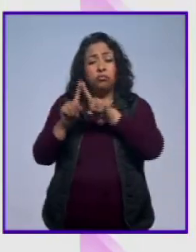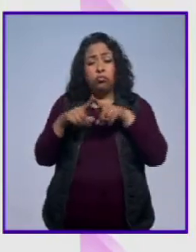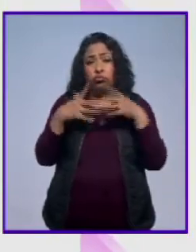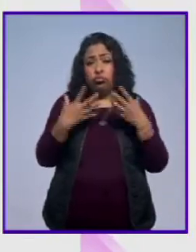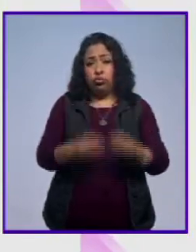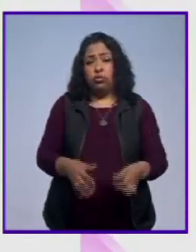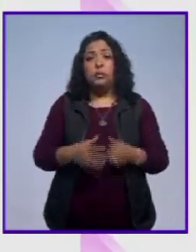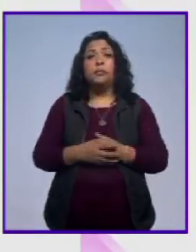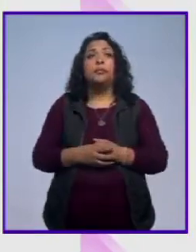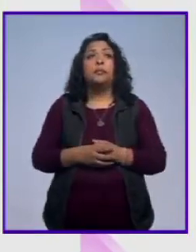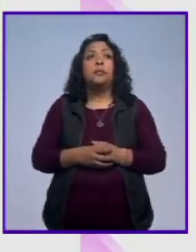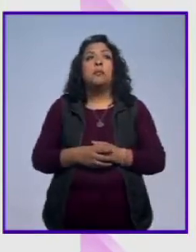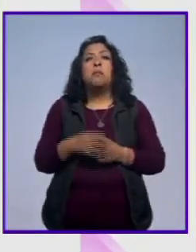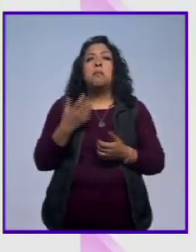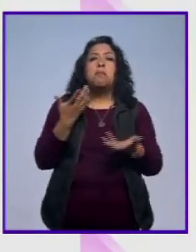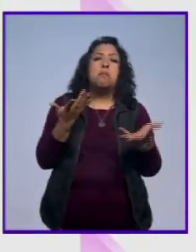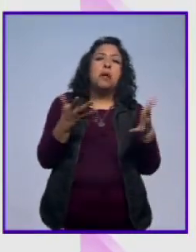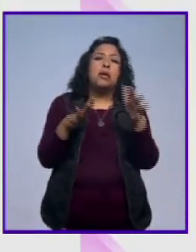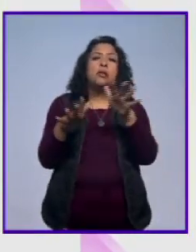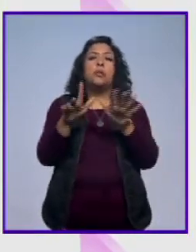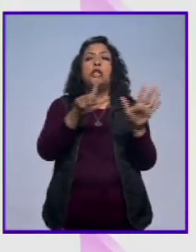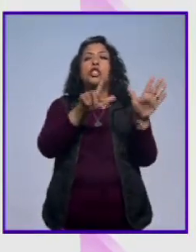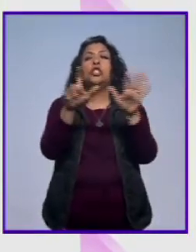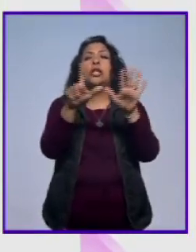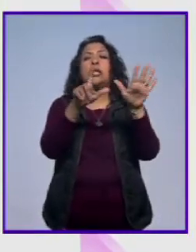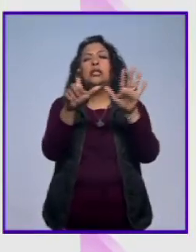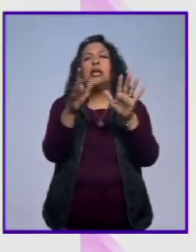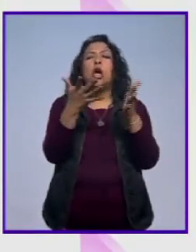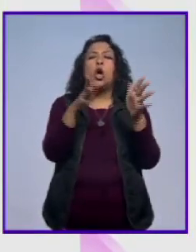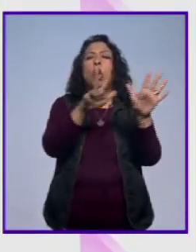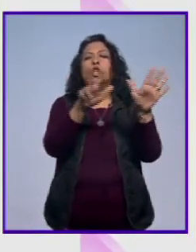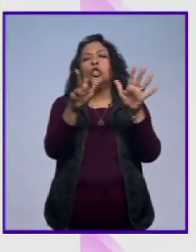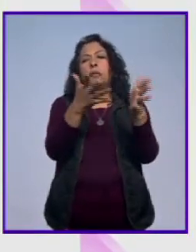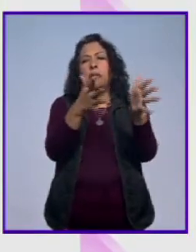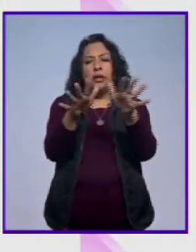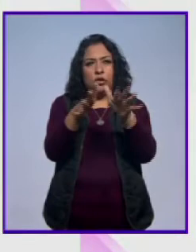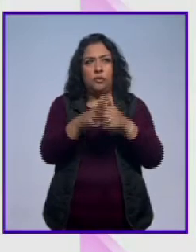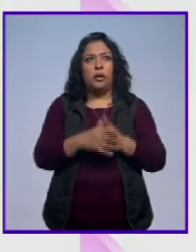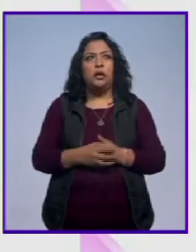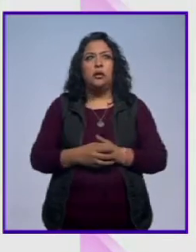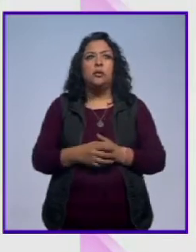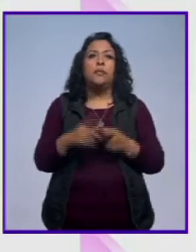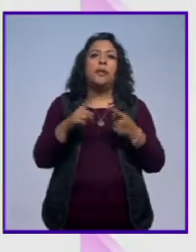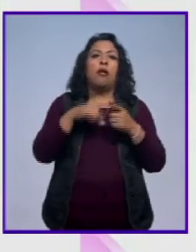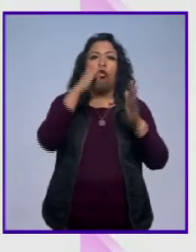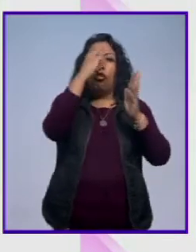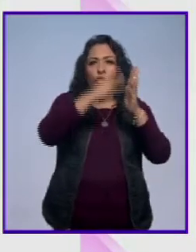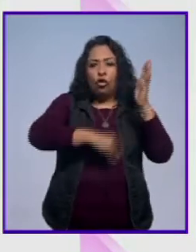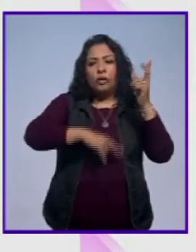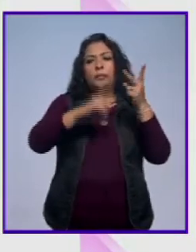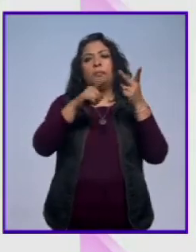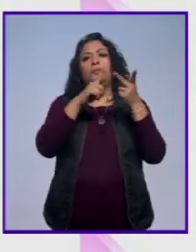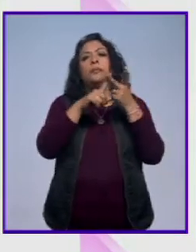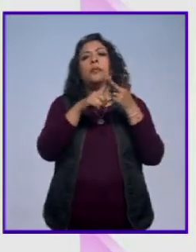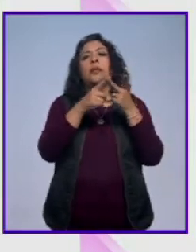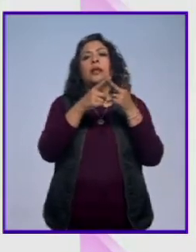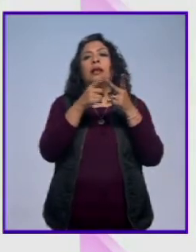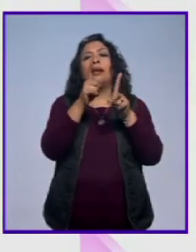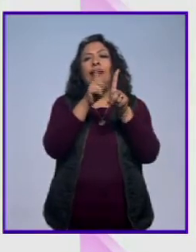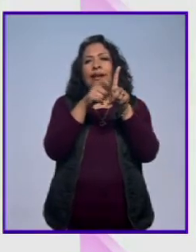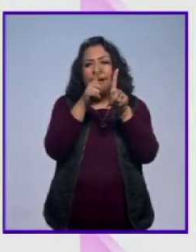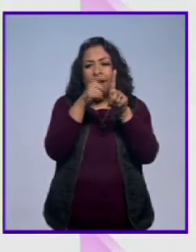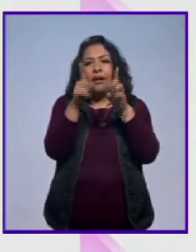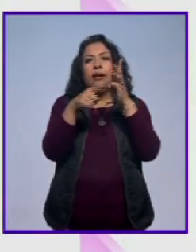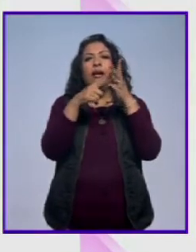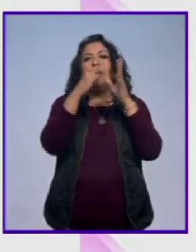son aproximadamente 700 u 800 piezas entre carteles entre caricaturas